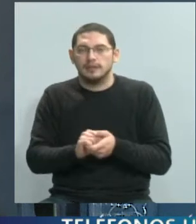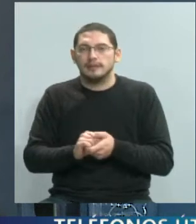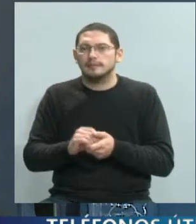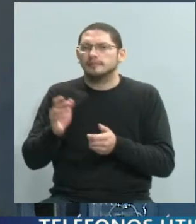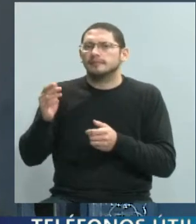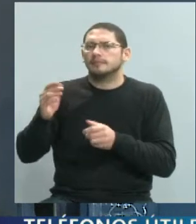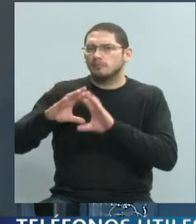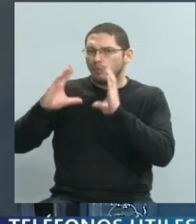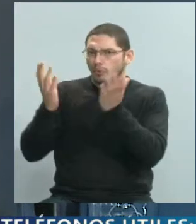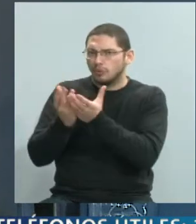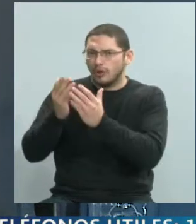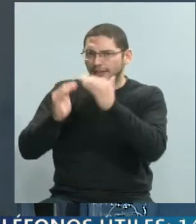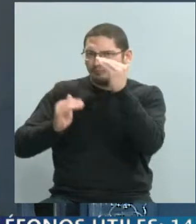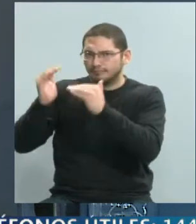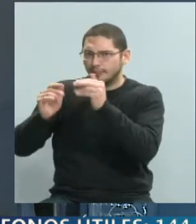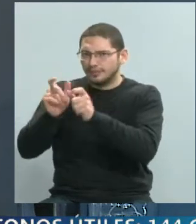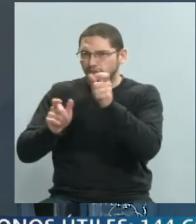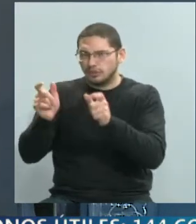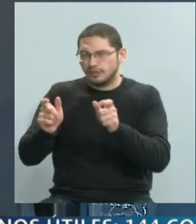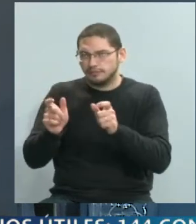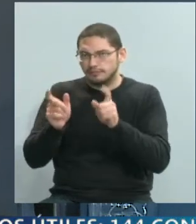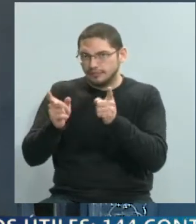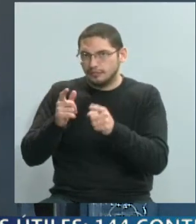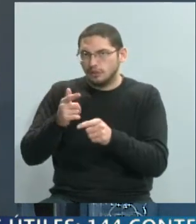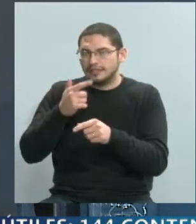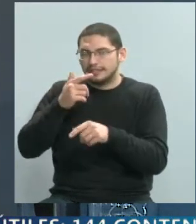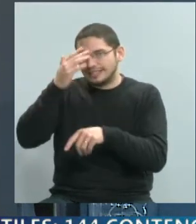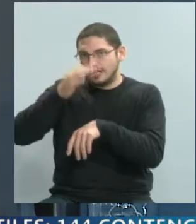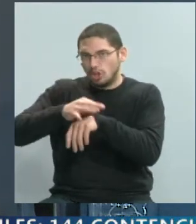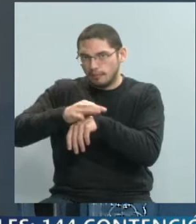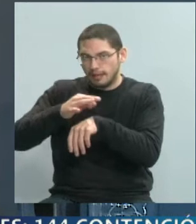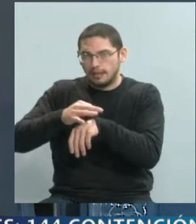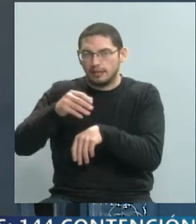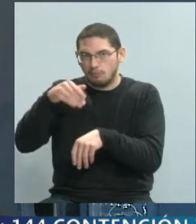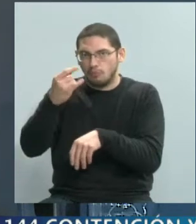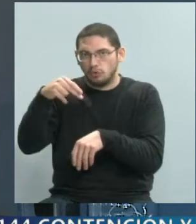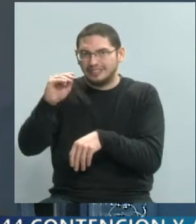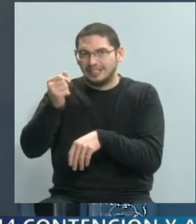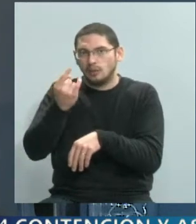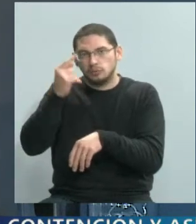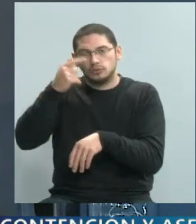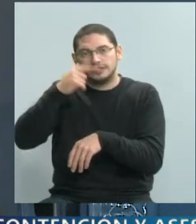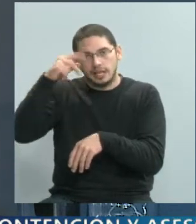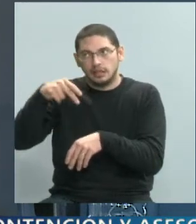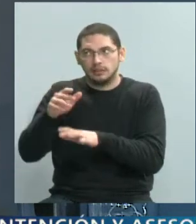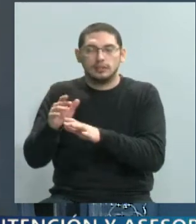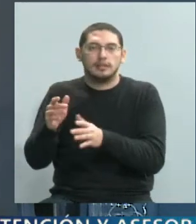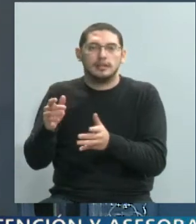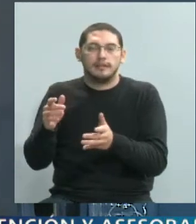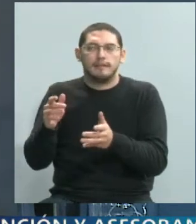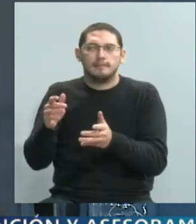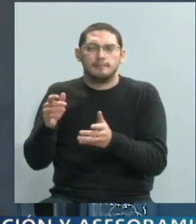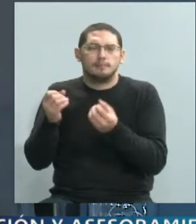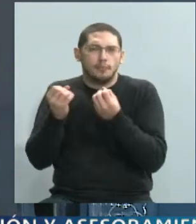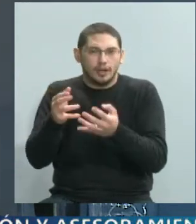o de personas que tienen el síndrome? Digo, han tenido la posibilidad, porque también entendiendo lo que